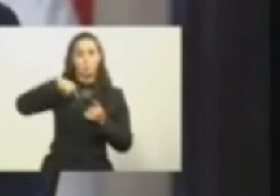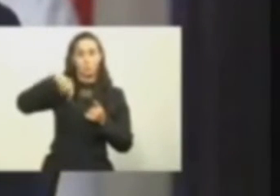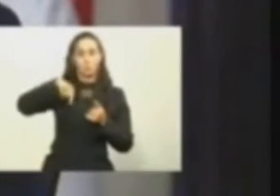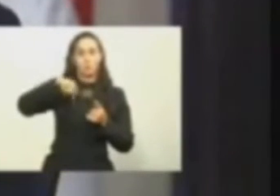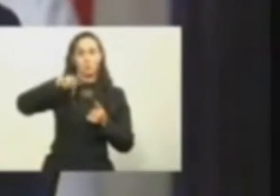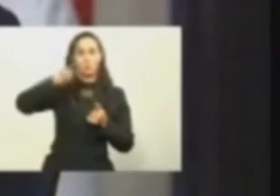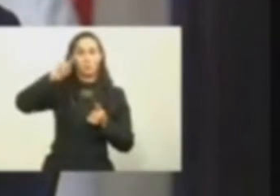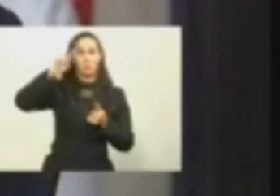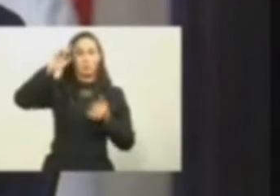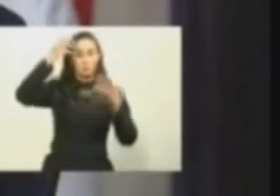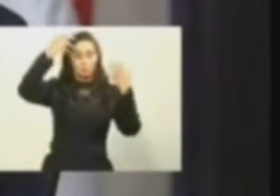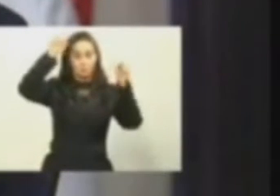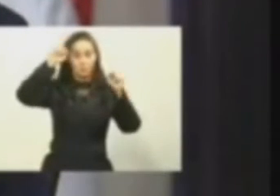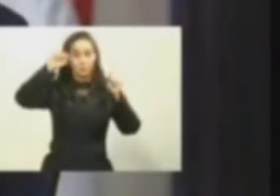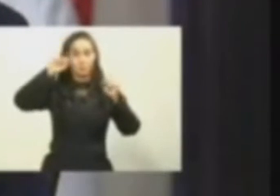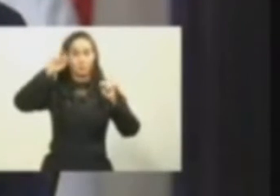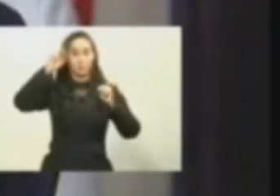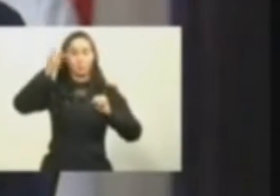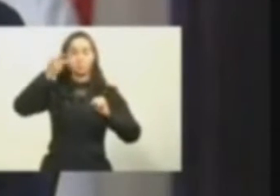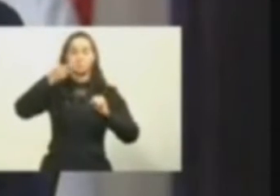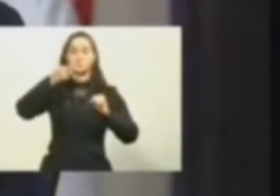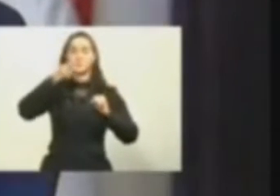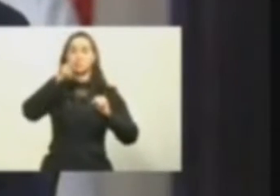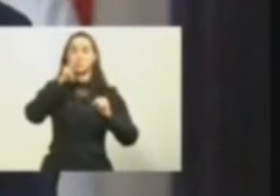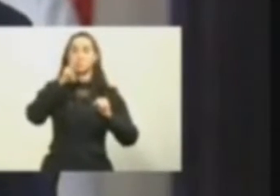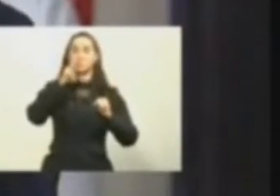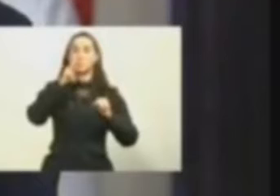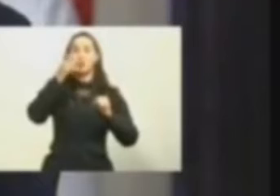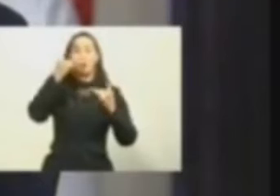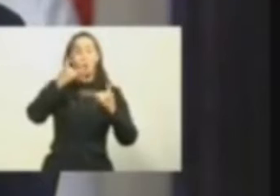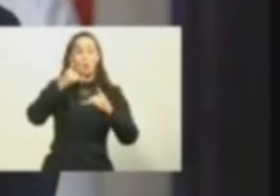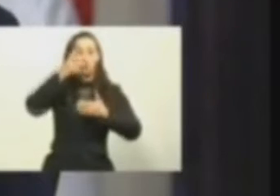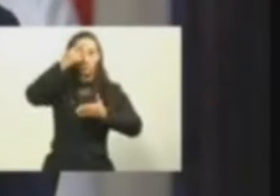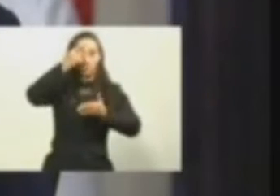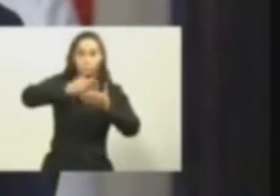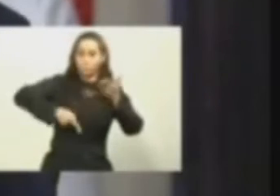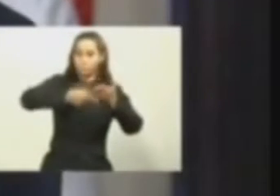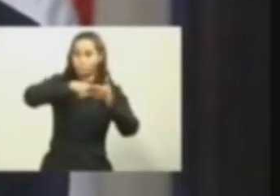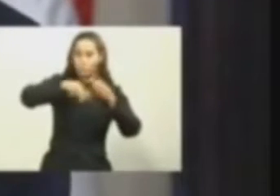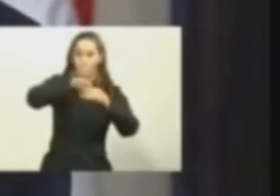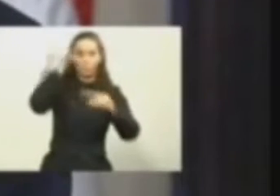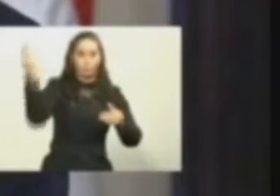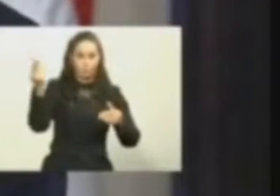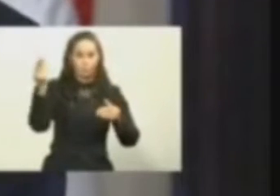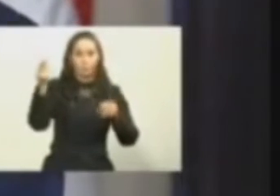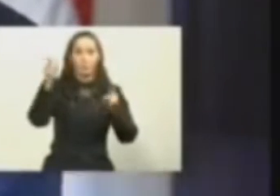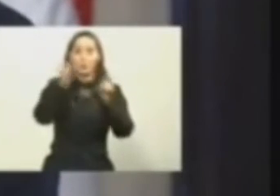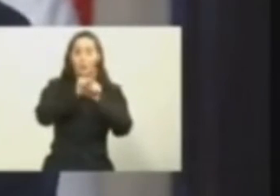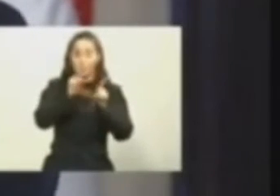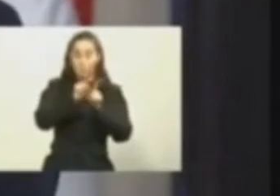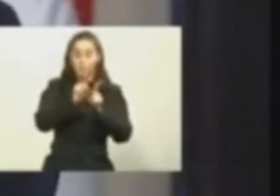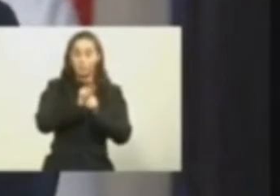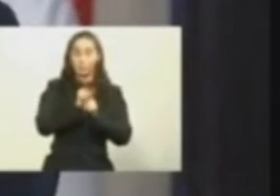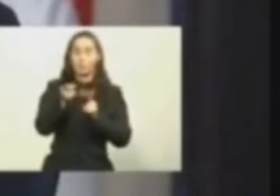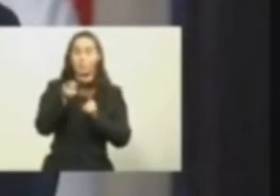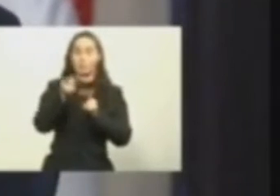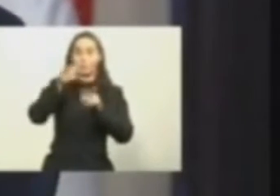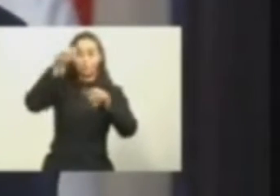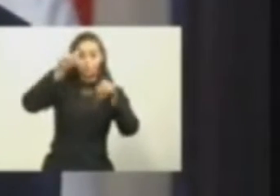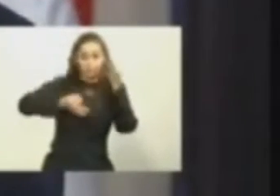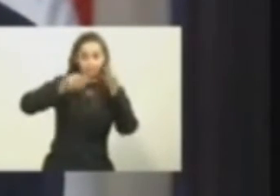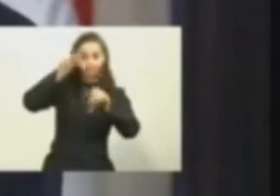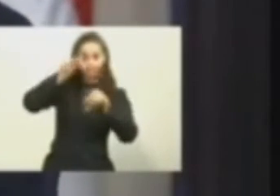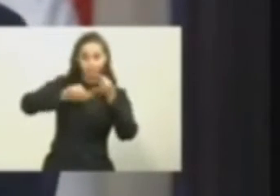diputado Sadoki Duarte, miembro de nuestro bloque de diputados por agresión a un oficial de la policía. Hemos